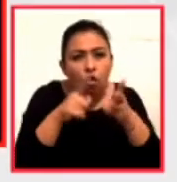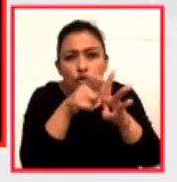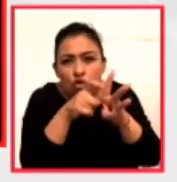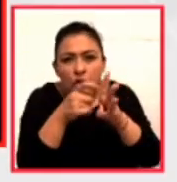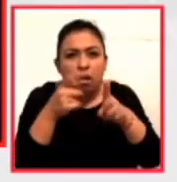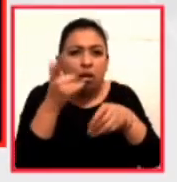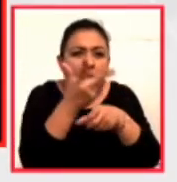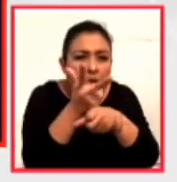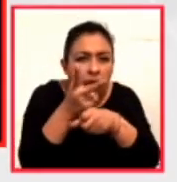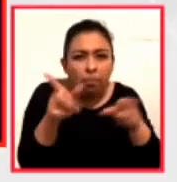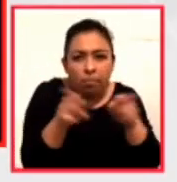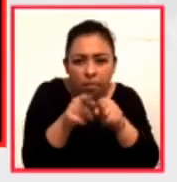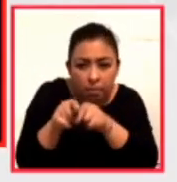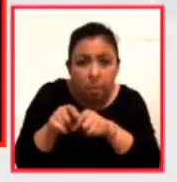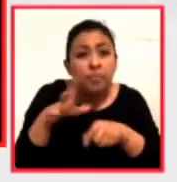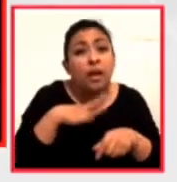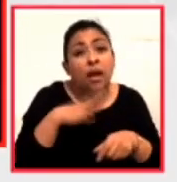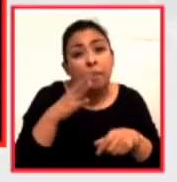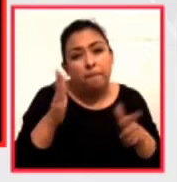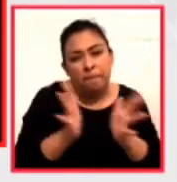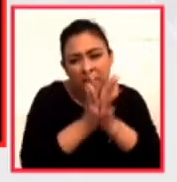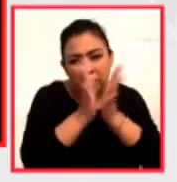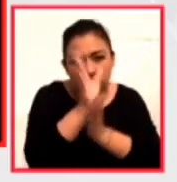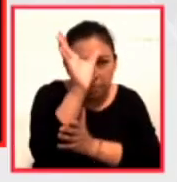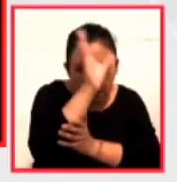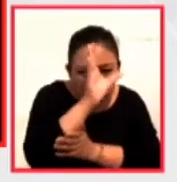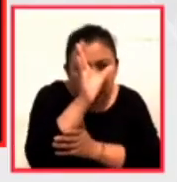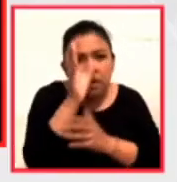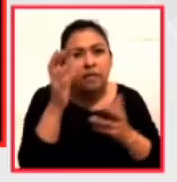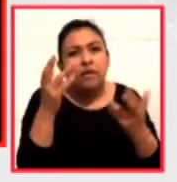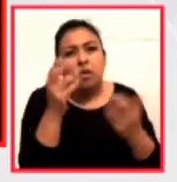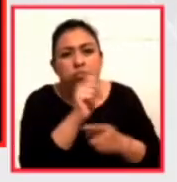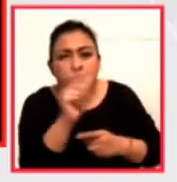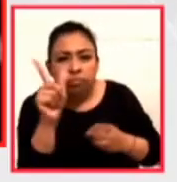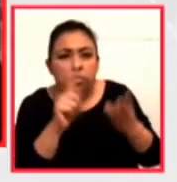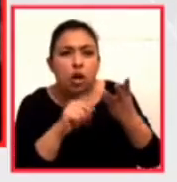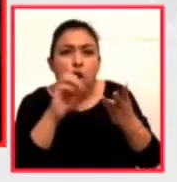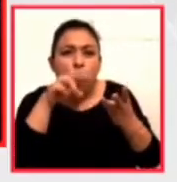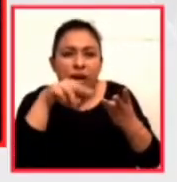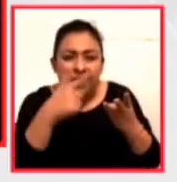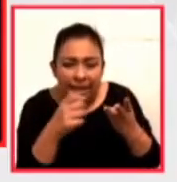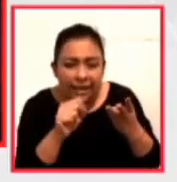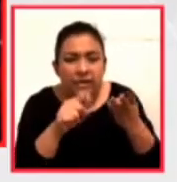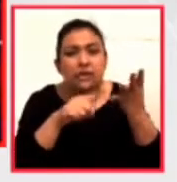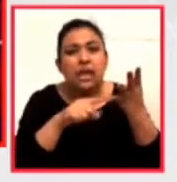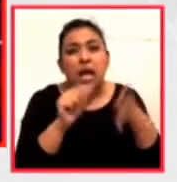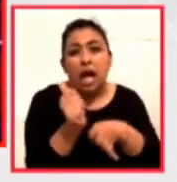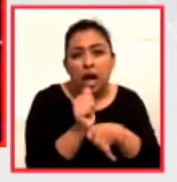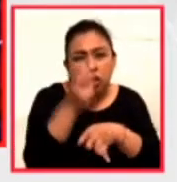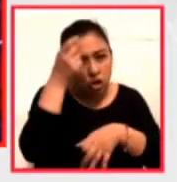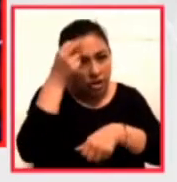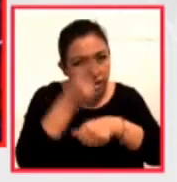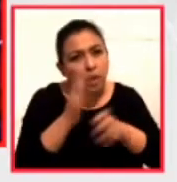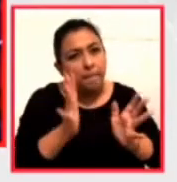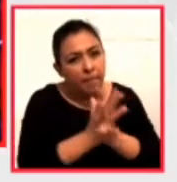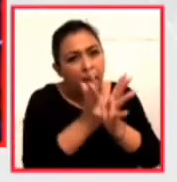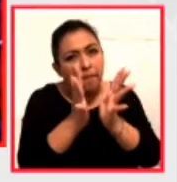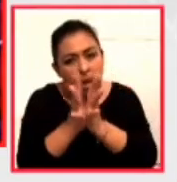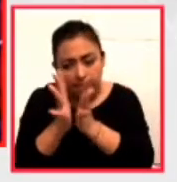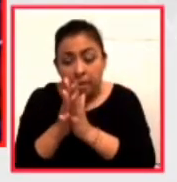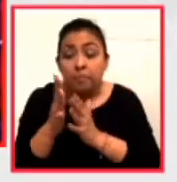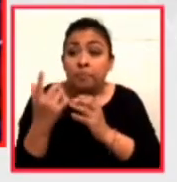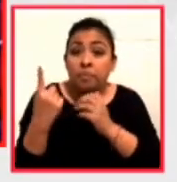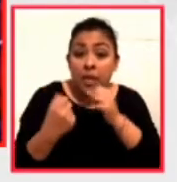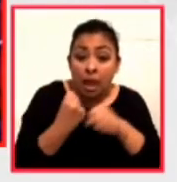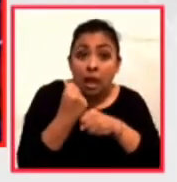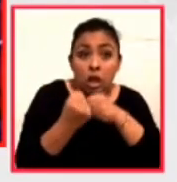académico participan científicos, especialistas, ONGs, actores y directores. Cada año nosotros hacíamos una encuesta y